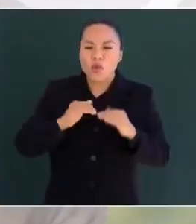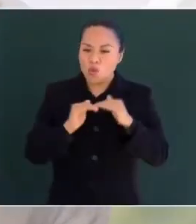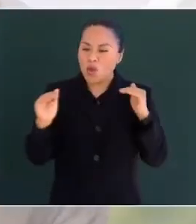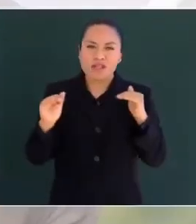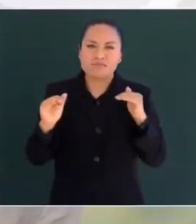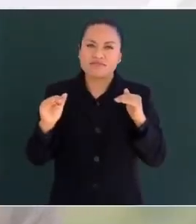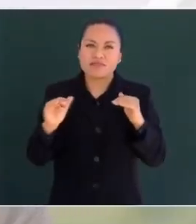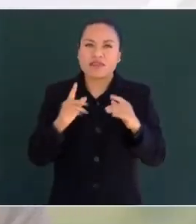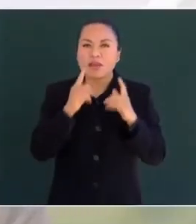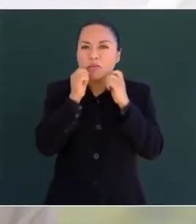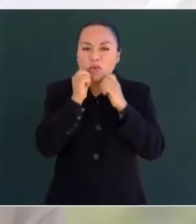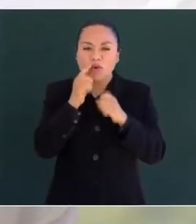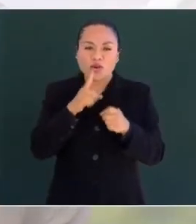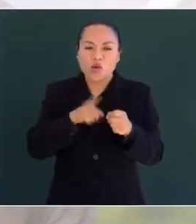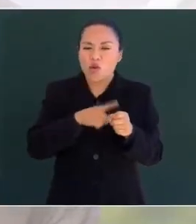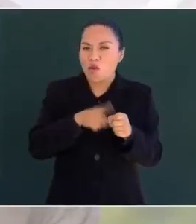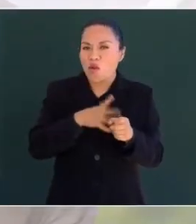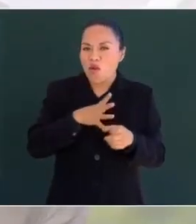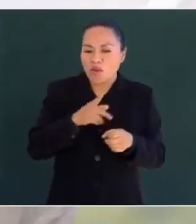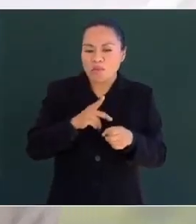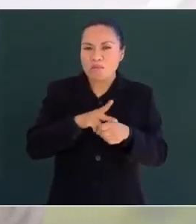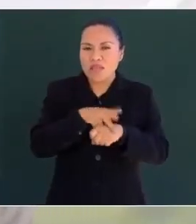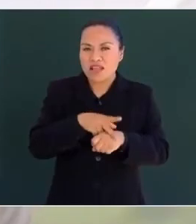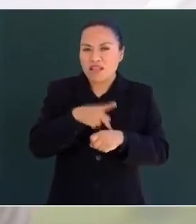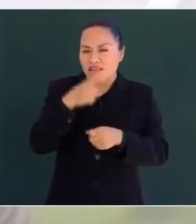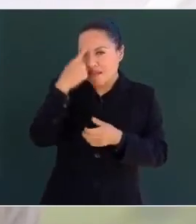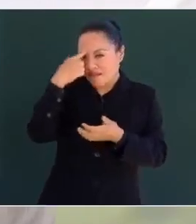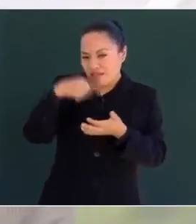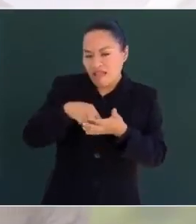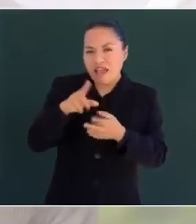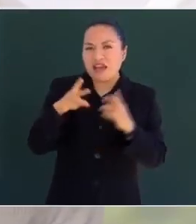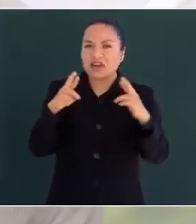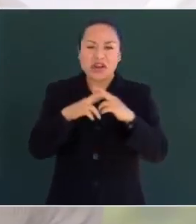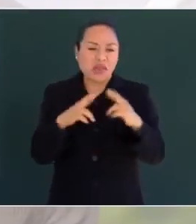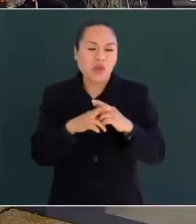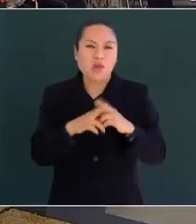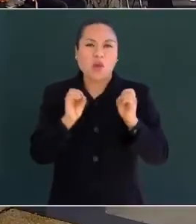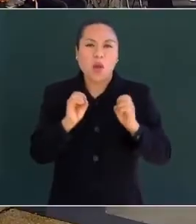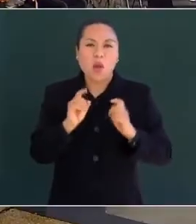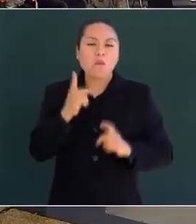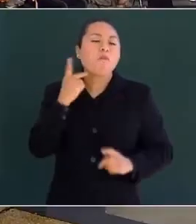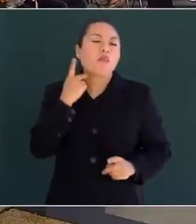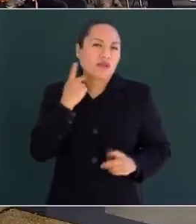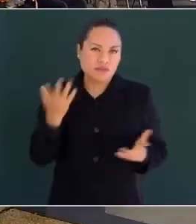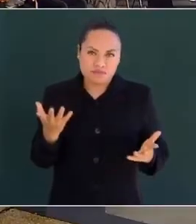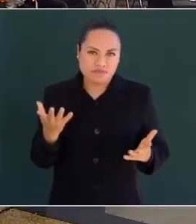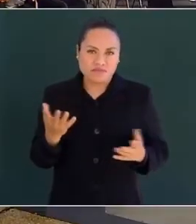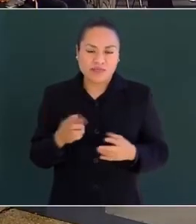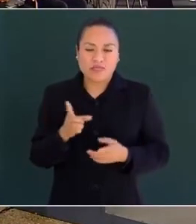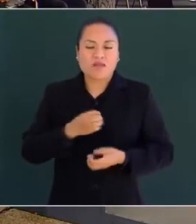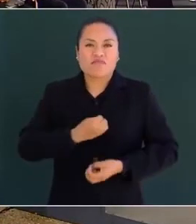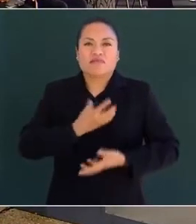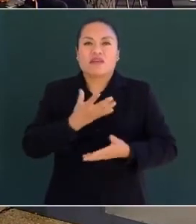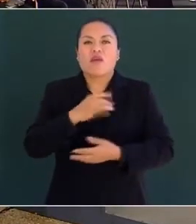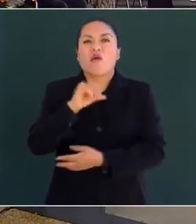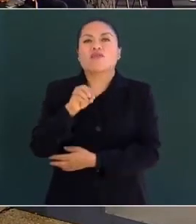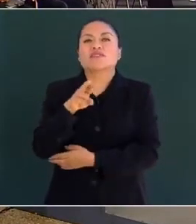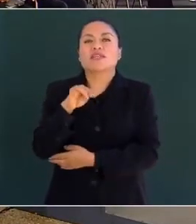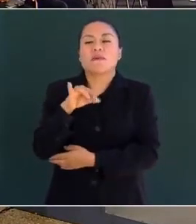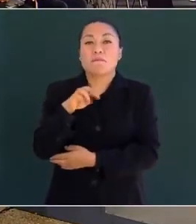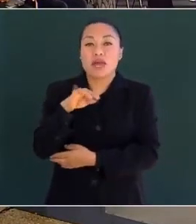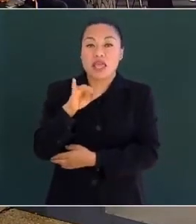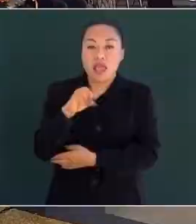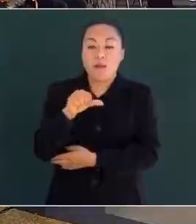de raza, credo religioso o militancia política, o como lo expresara José María